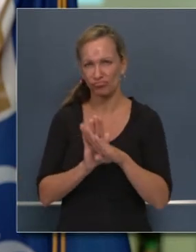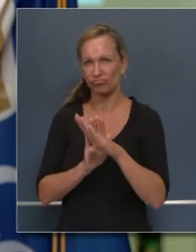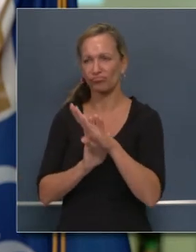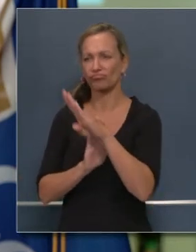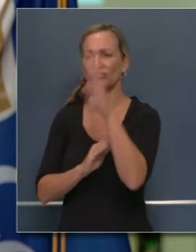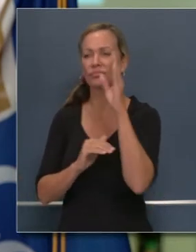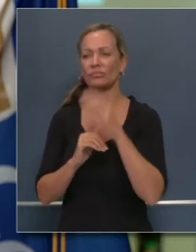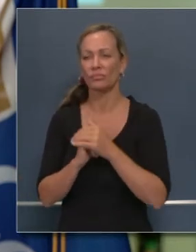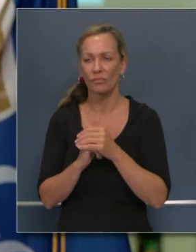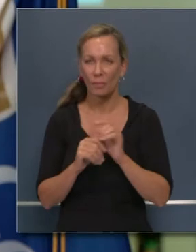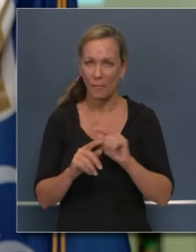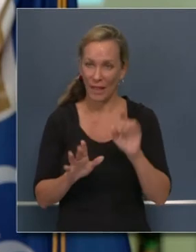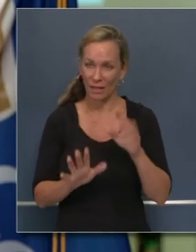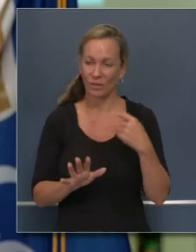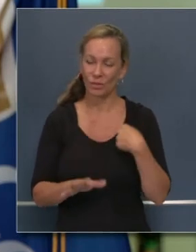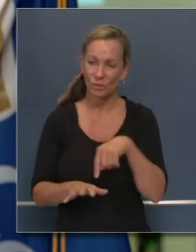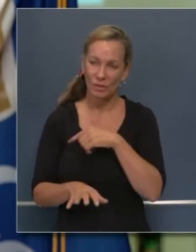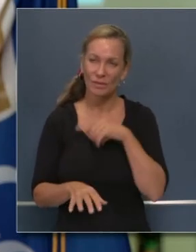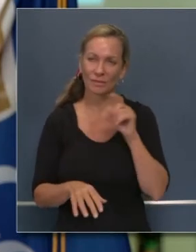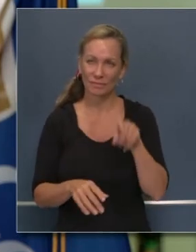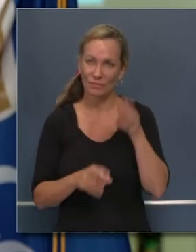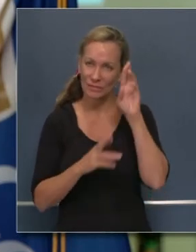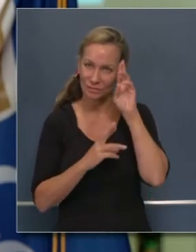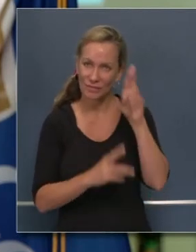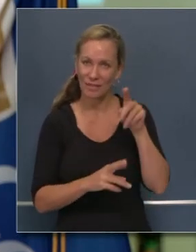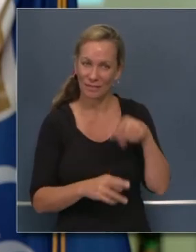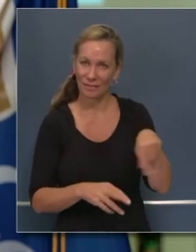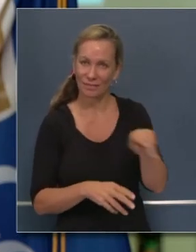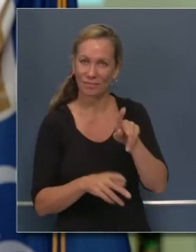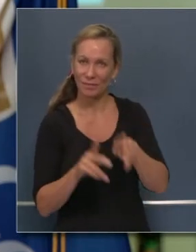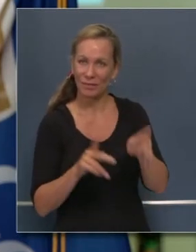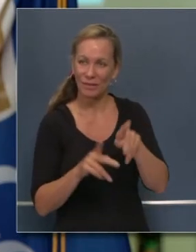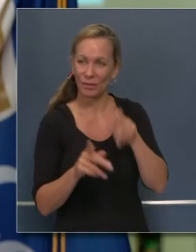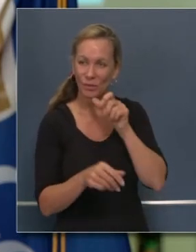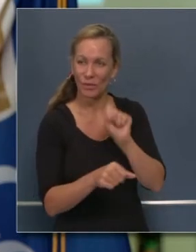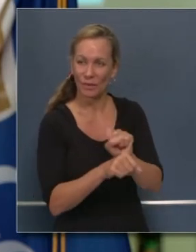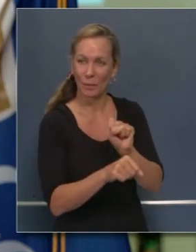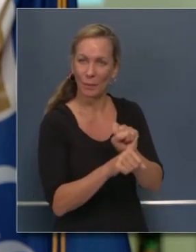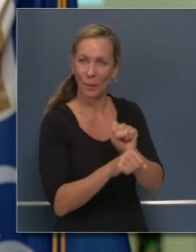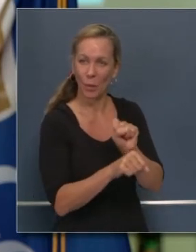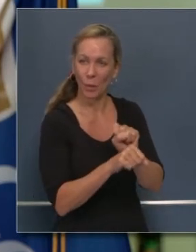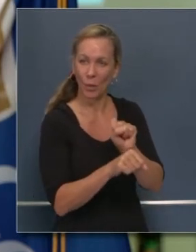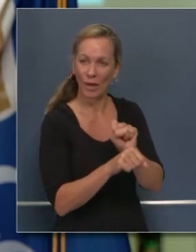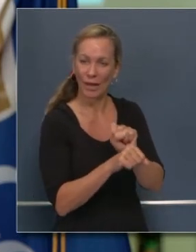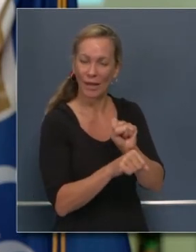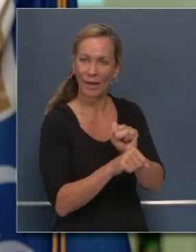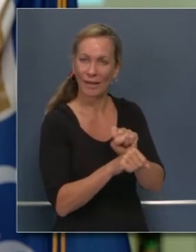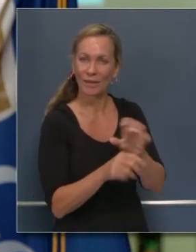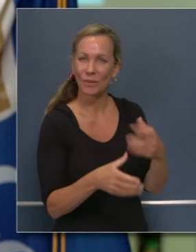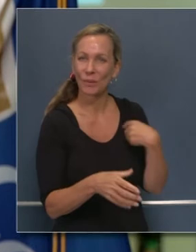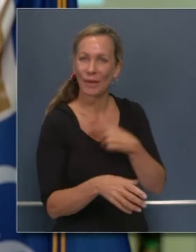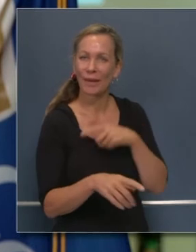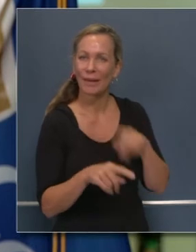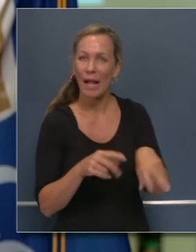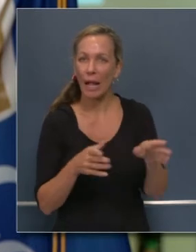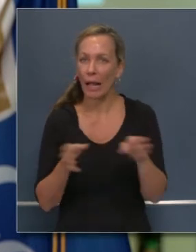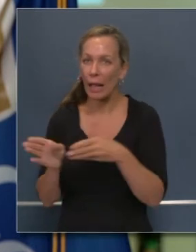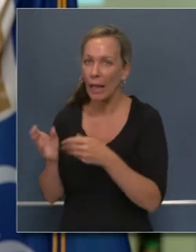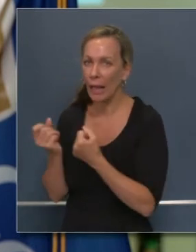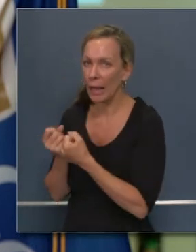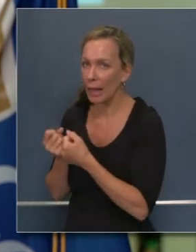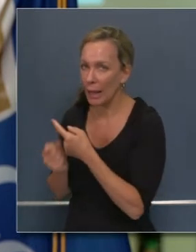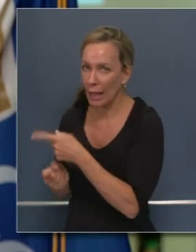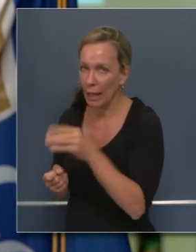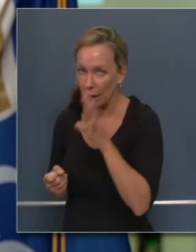respetar y proteger a los trabajadores. Y creo que no es una opción entre uno u otro. Creo que podemos hacer las dos cosas. Y mi